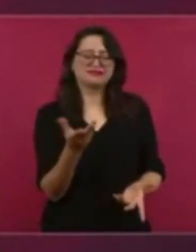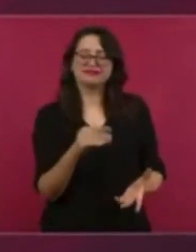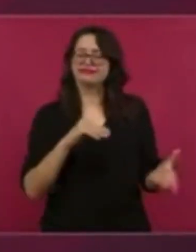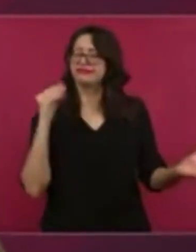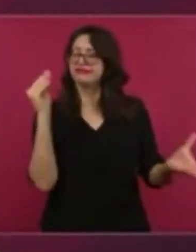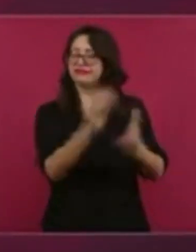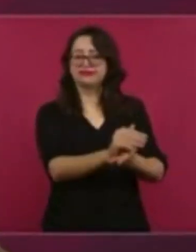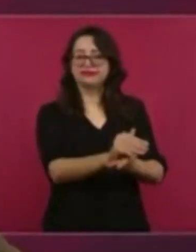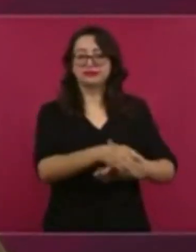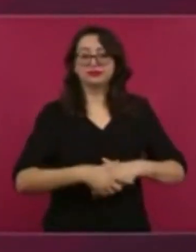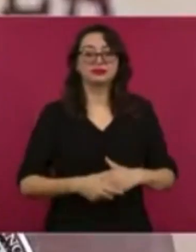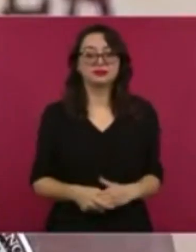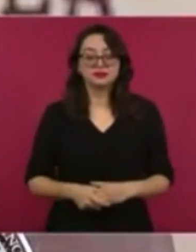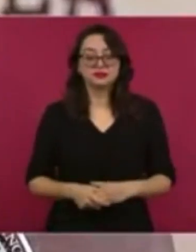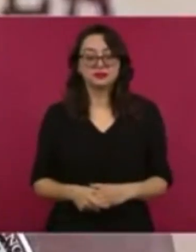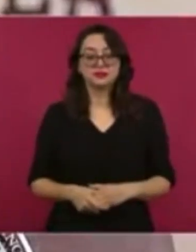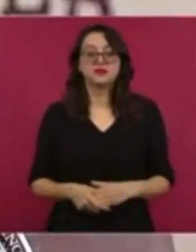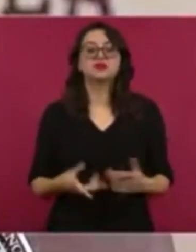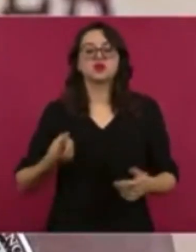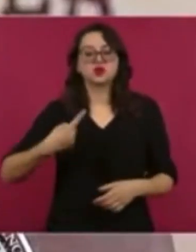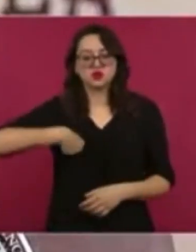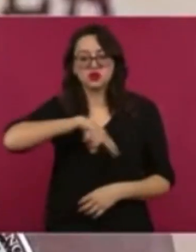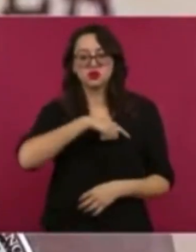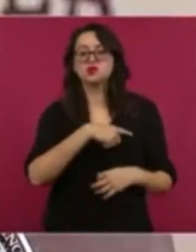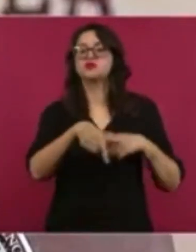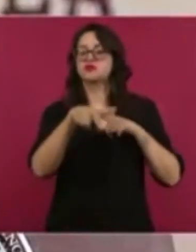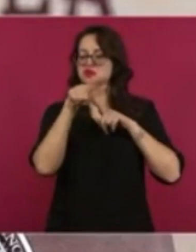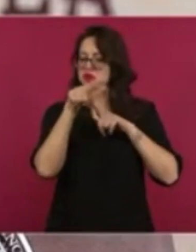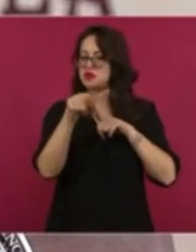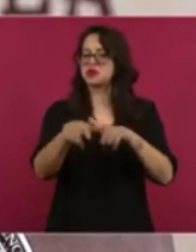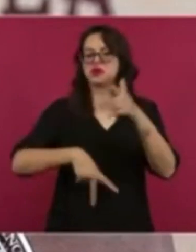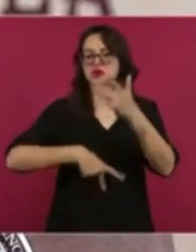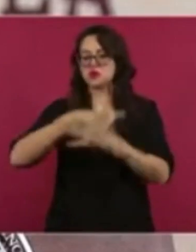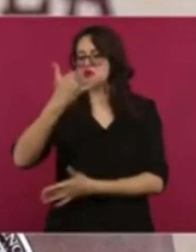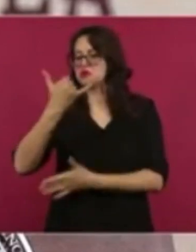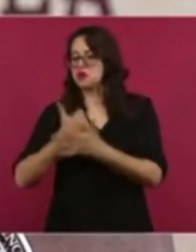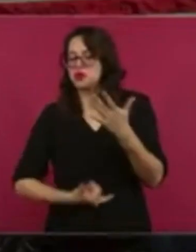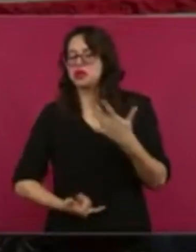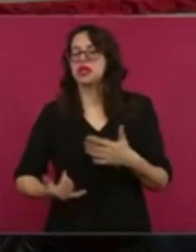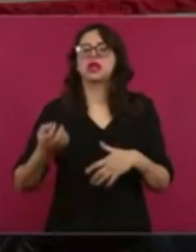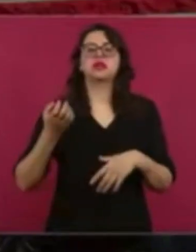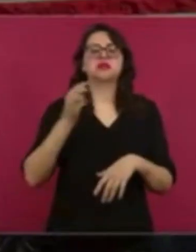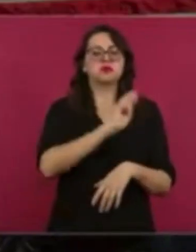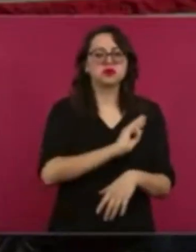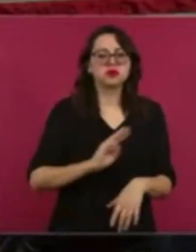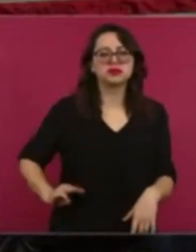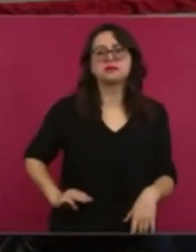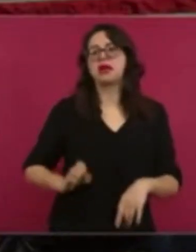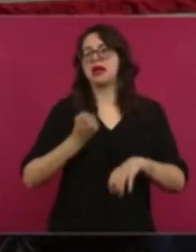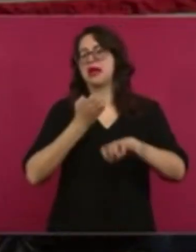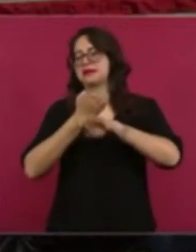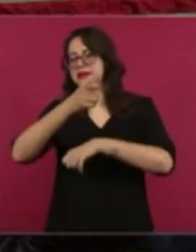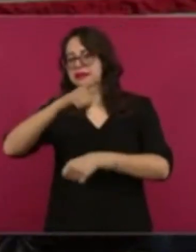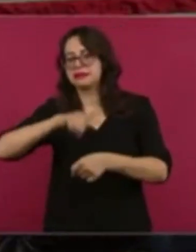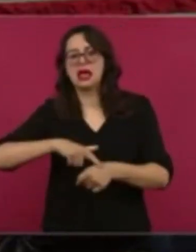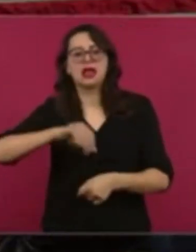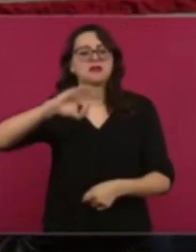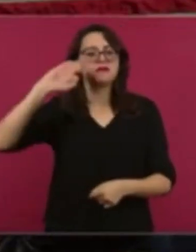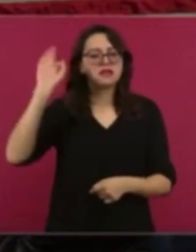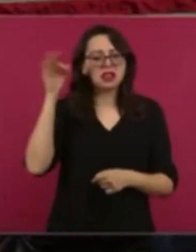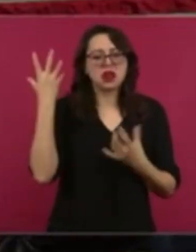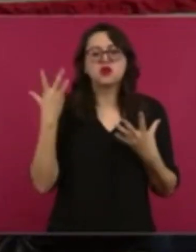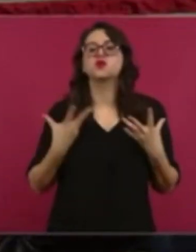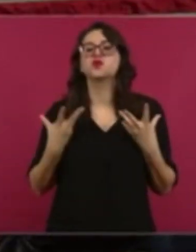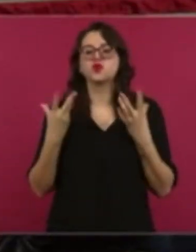afirmó. También dijo continuaremos avanzando con los gobiernos locales, estatales y federales y apreciamos